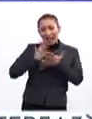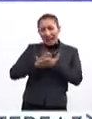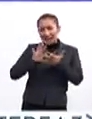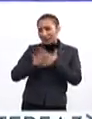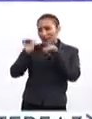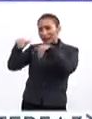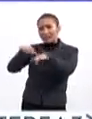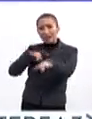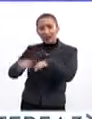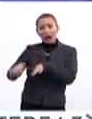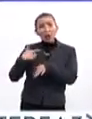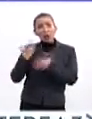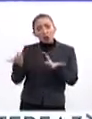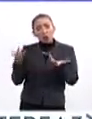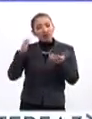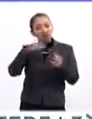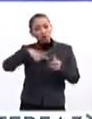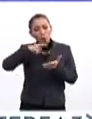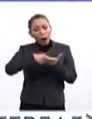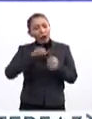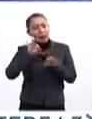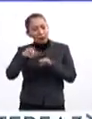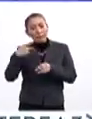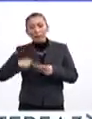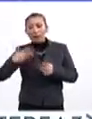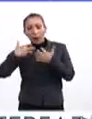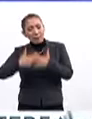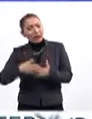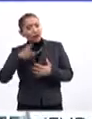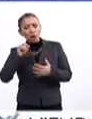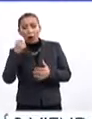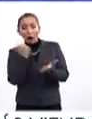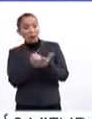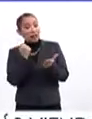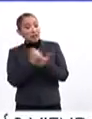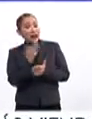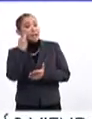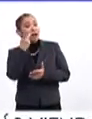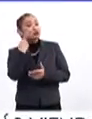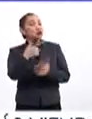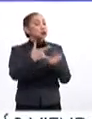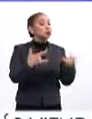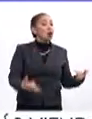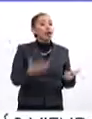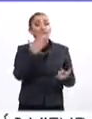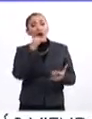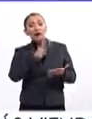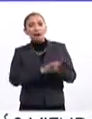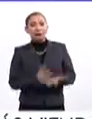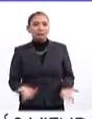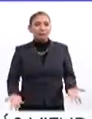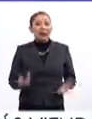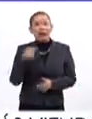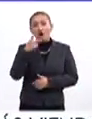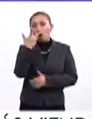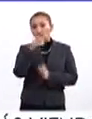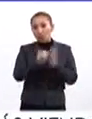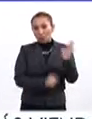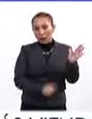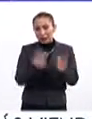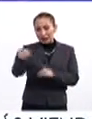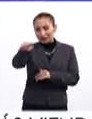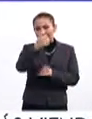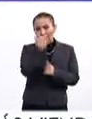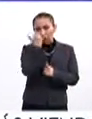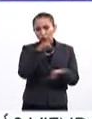laboral, creando una bolsa de trabajo en donde empleadores no exijan carta de antecedentes no penales. Durante ocho meses